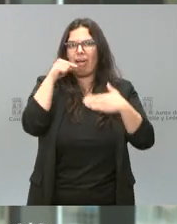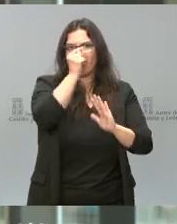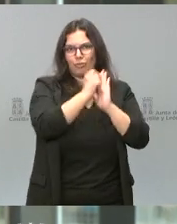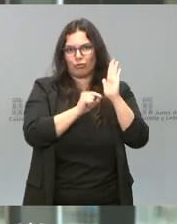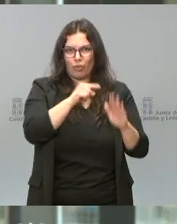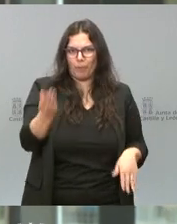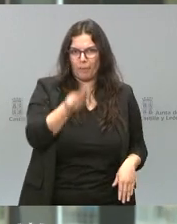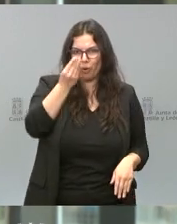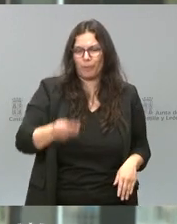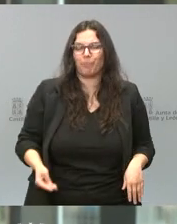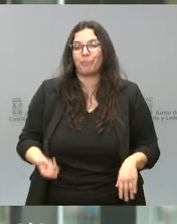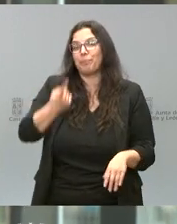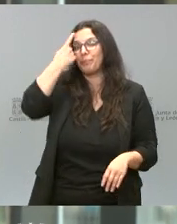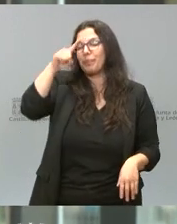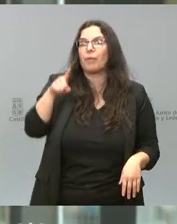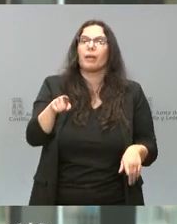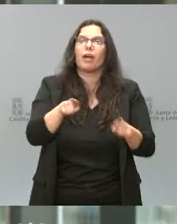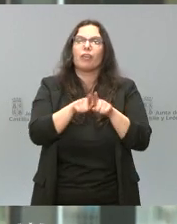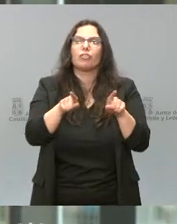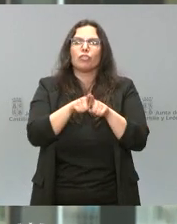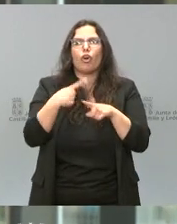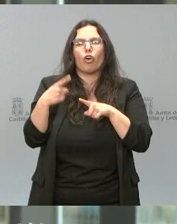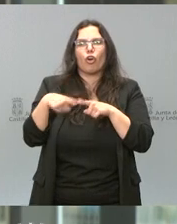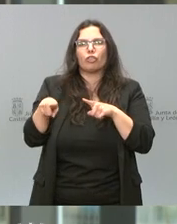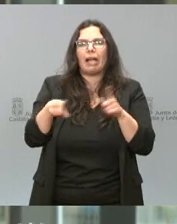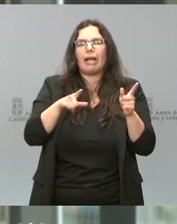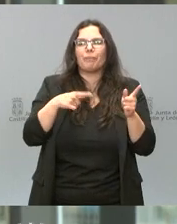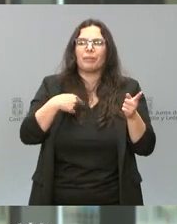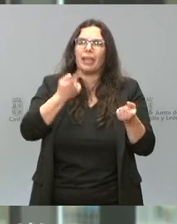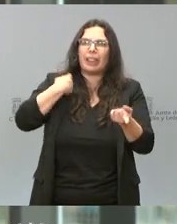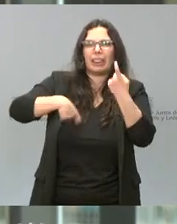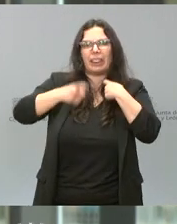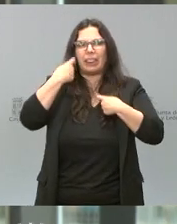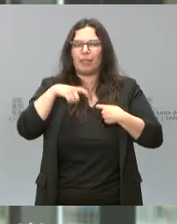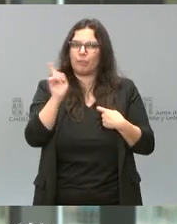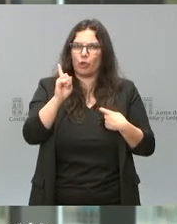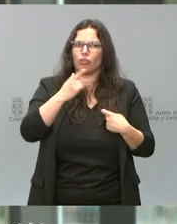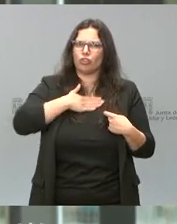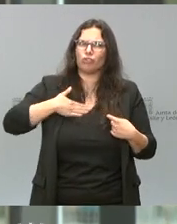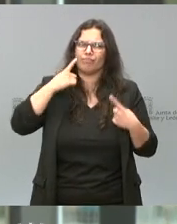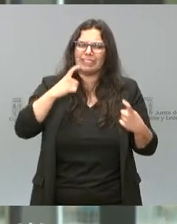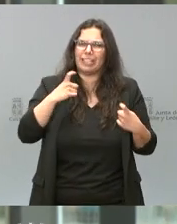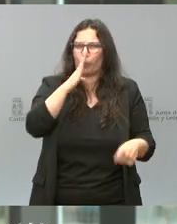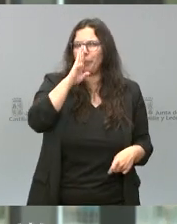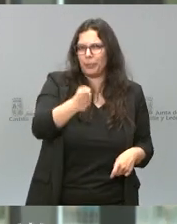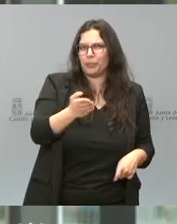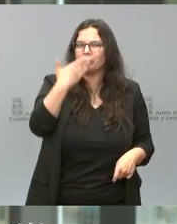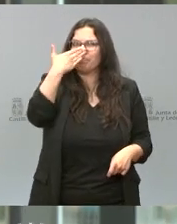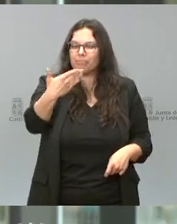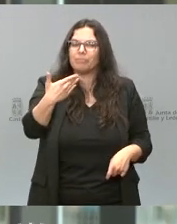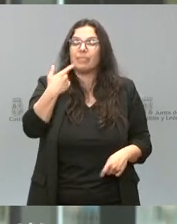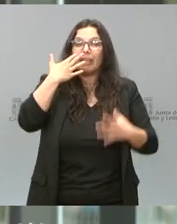Como saben, no me gusta dejar pelos en la gatera. Soy una persona que intento ser directa. Y créanme si les digo que este programa